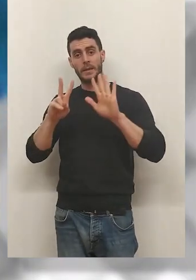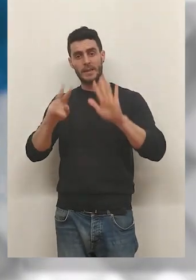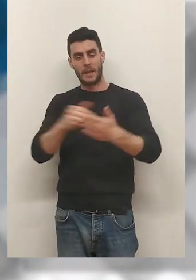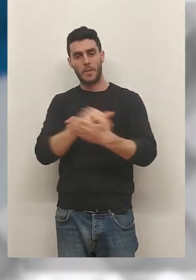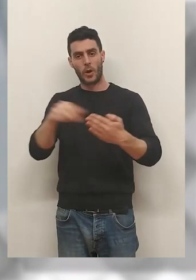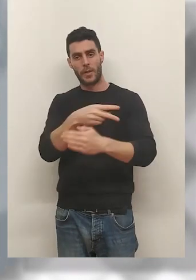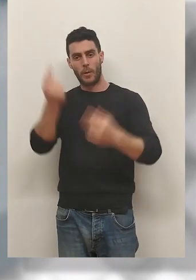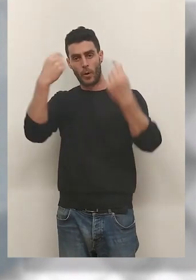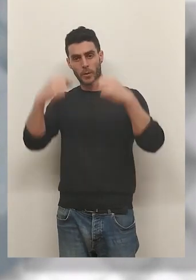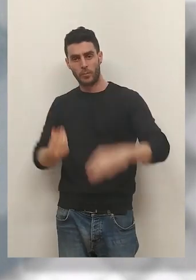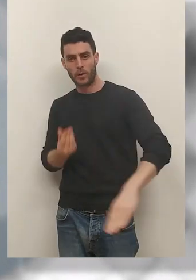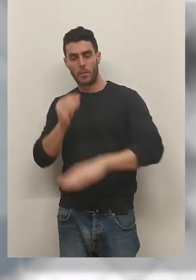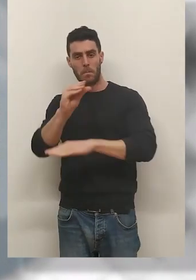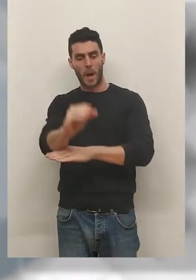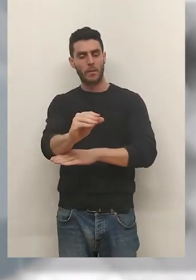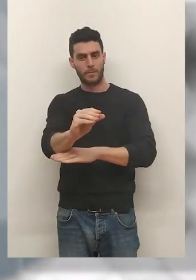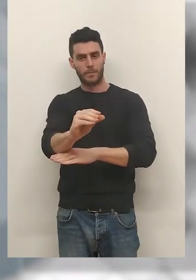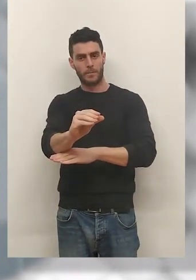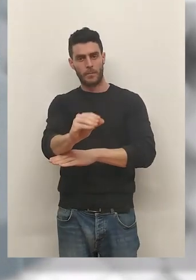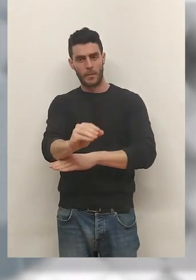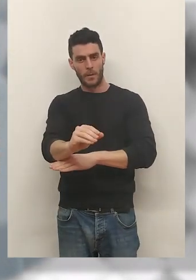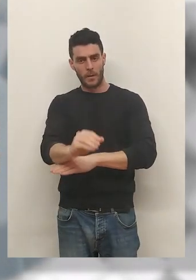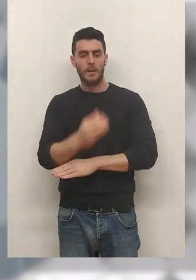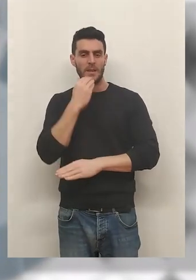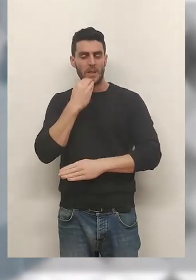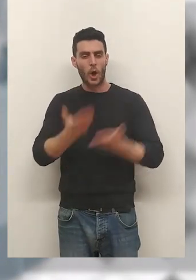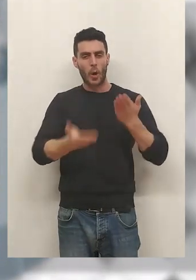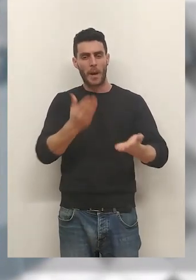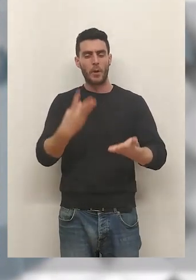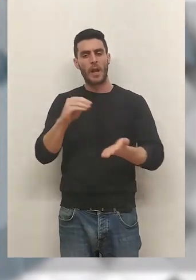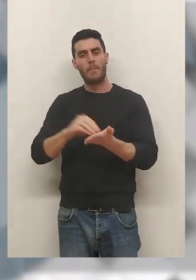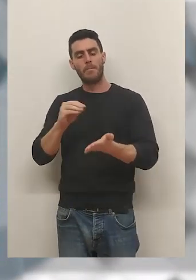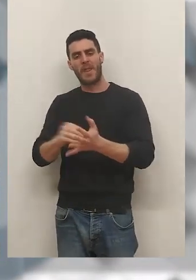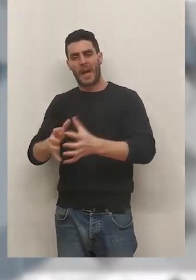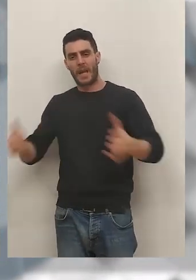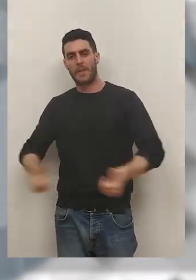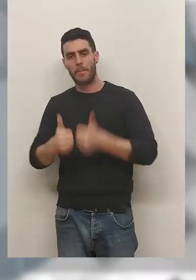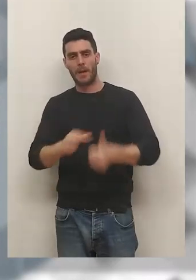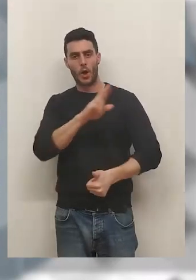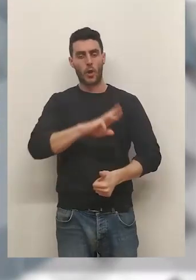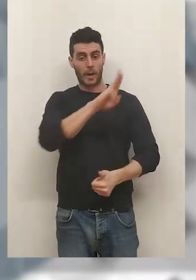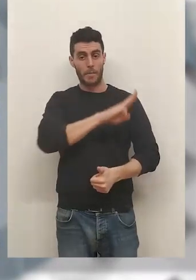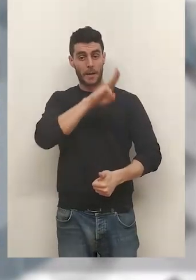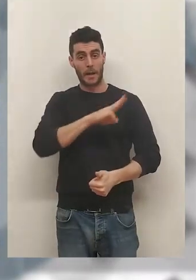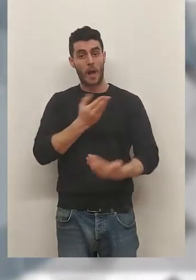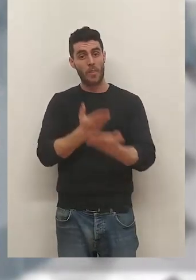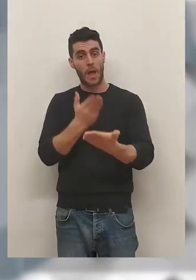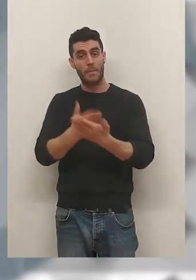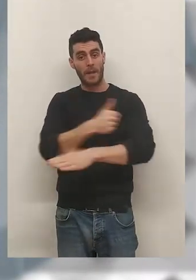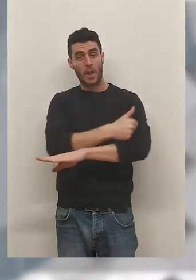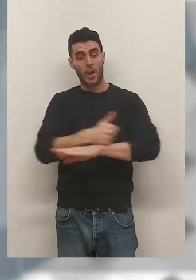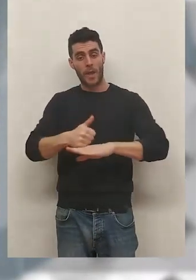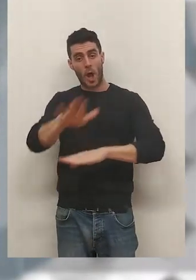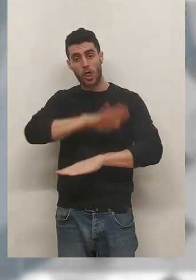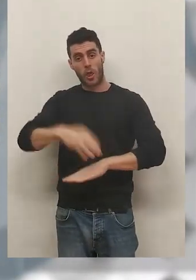7 millones de euros de presupuesto, triplicará en espacio al anterior, situado en Rodríguez Paterna, una demanda que los vecinos de la zona